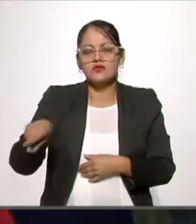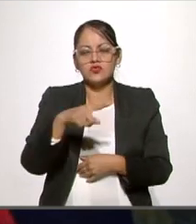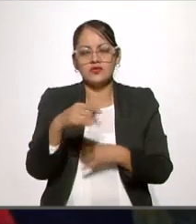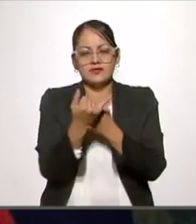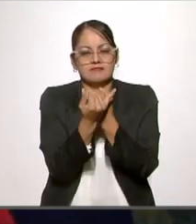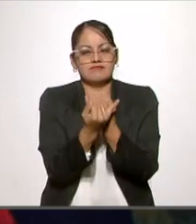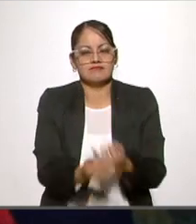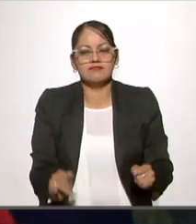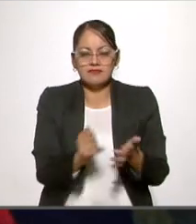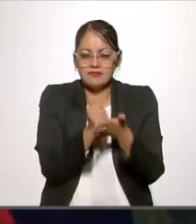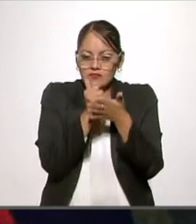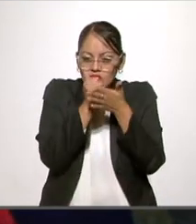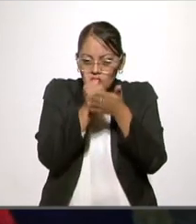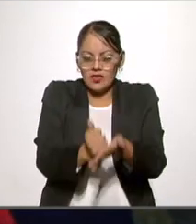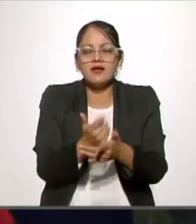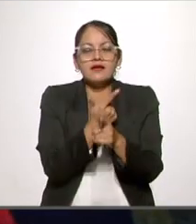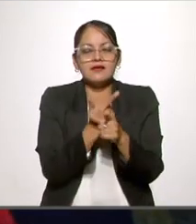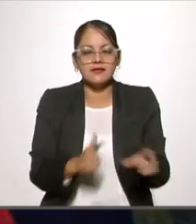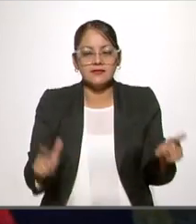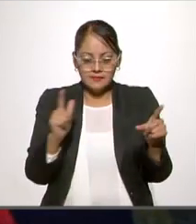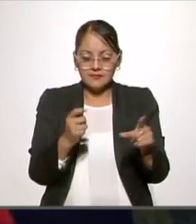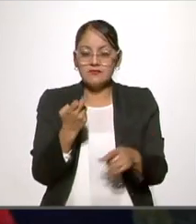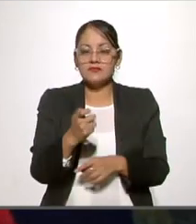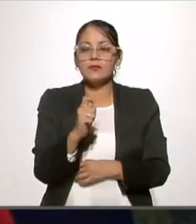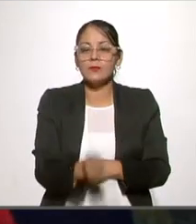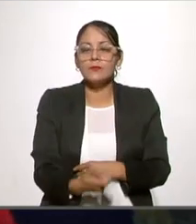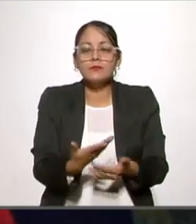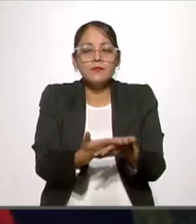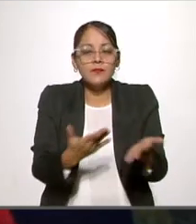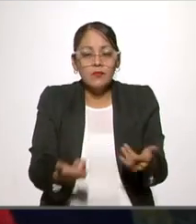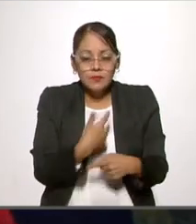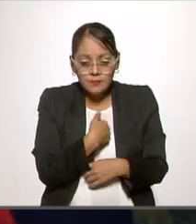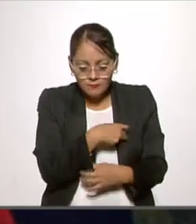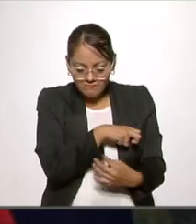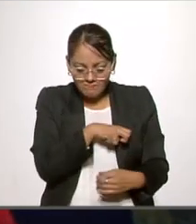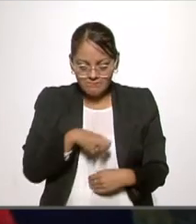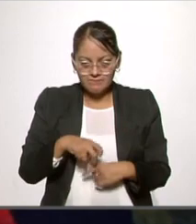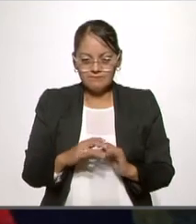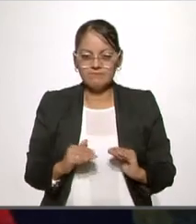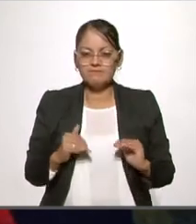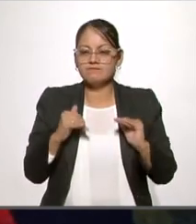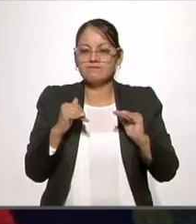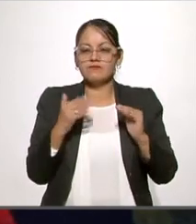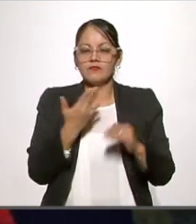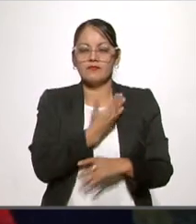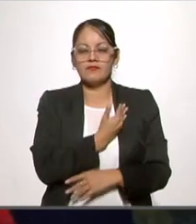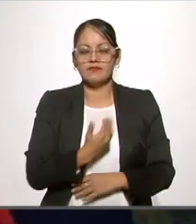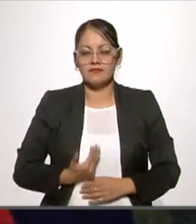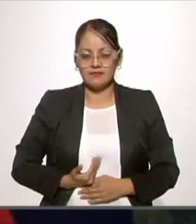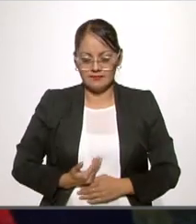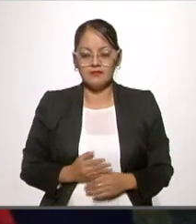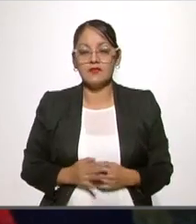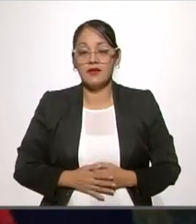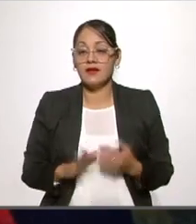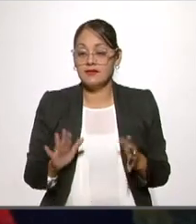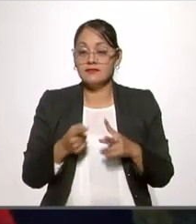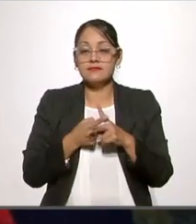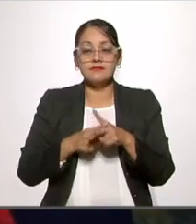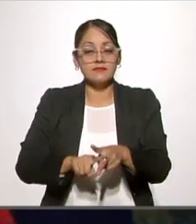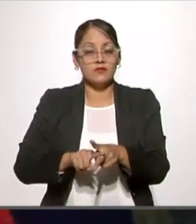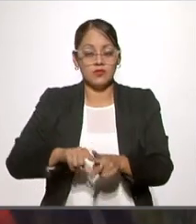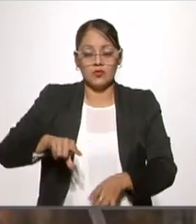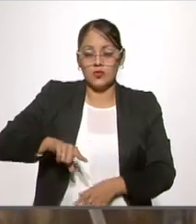independencia y libertad, colocándome en el asiento del Poder Supremo. Inició así el